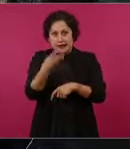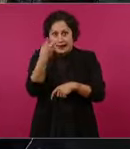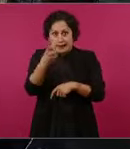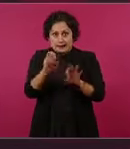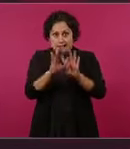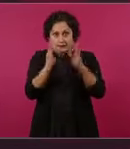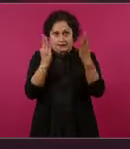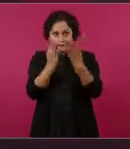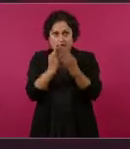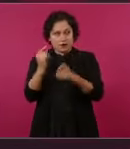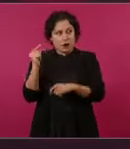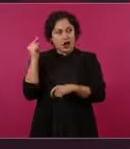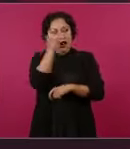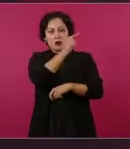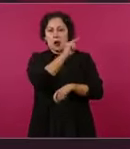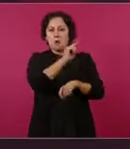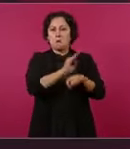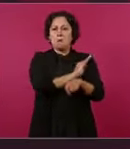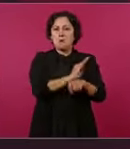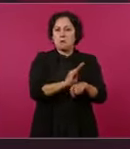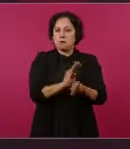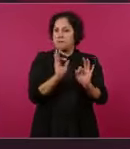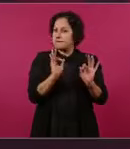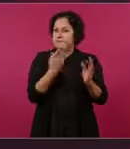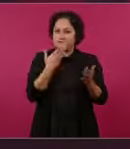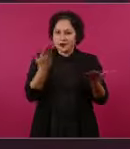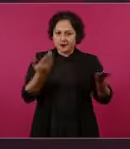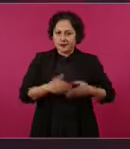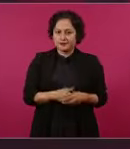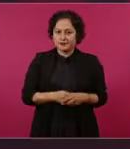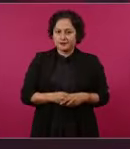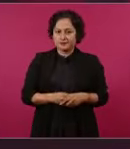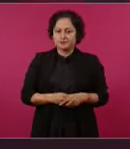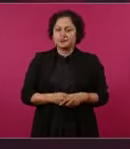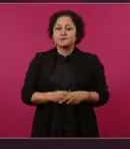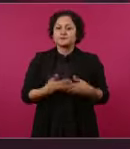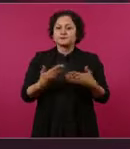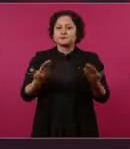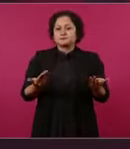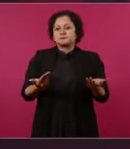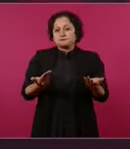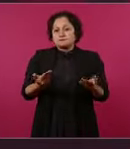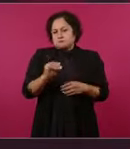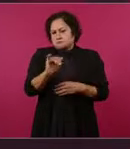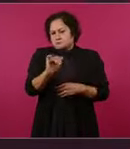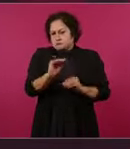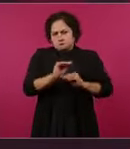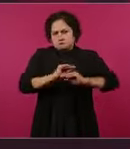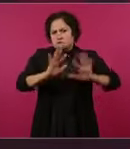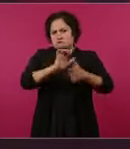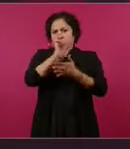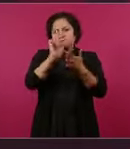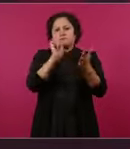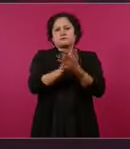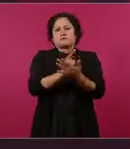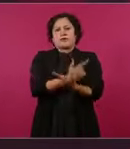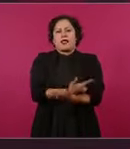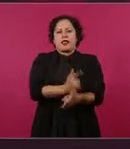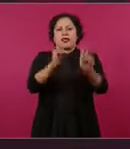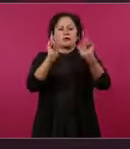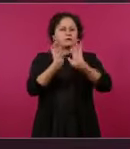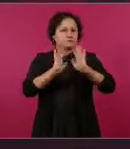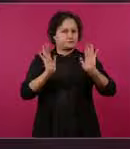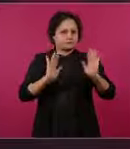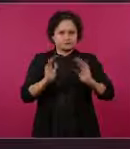Y luego también aún con limitaciones se regulariza